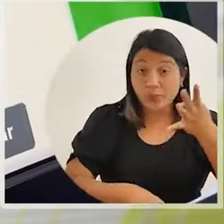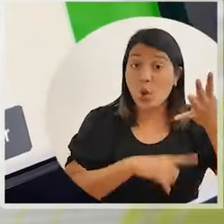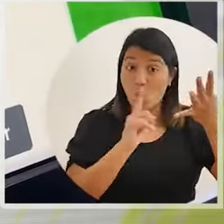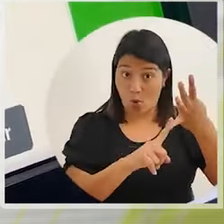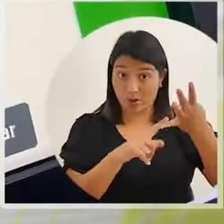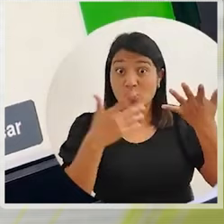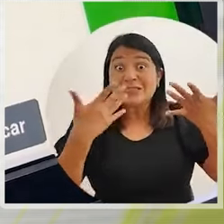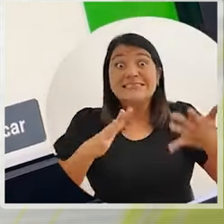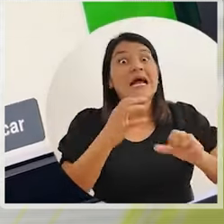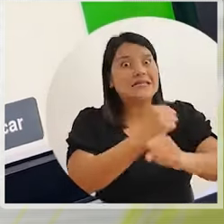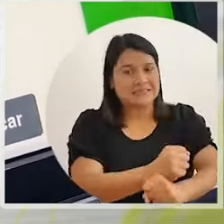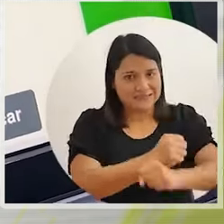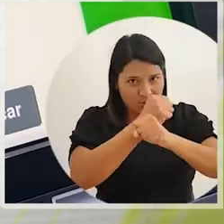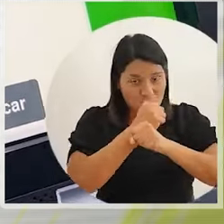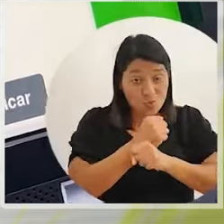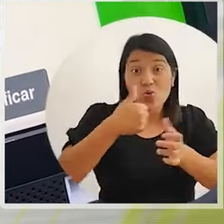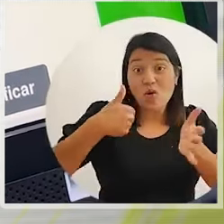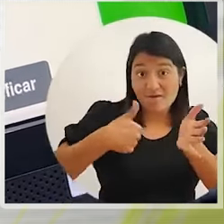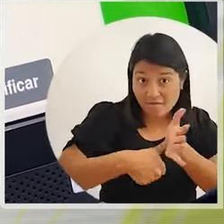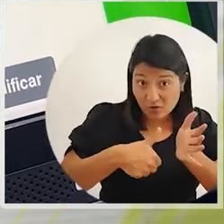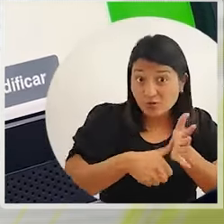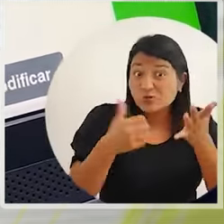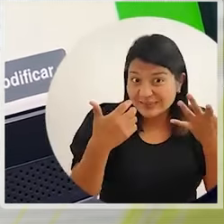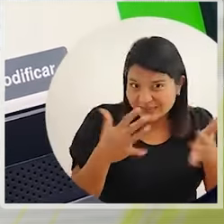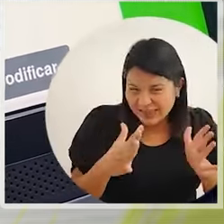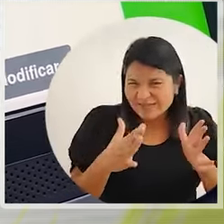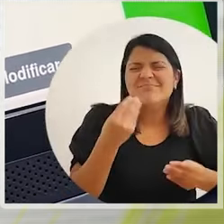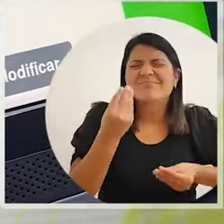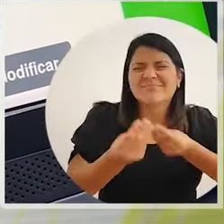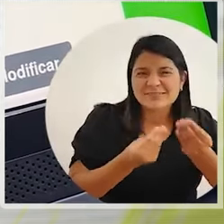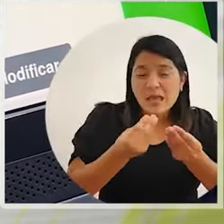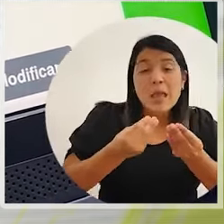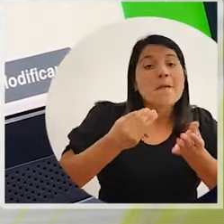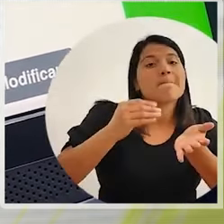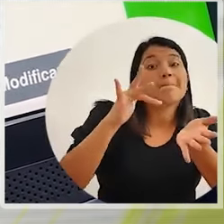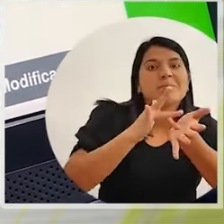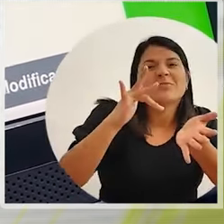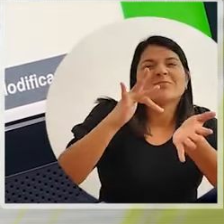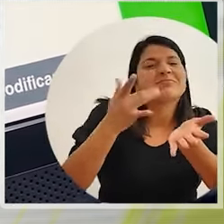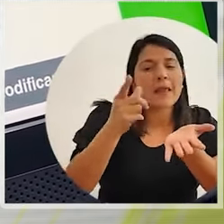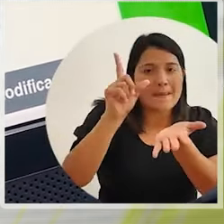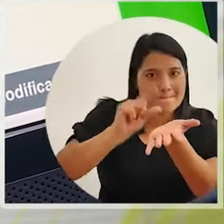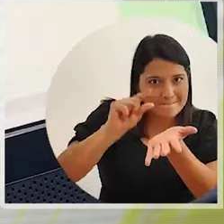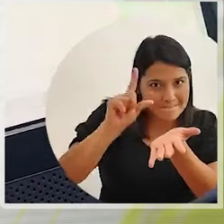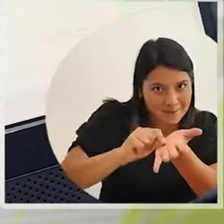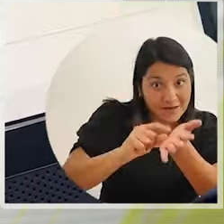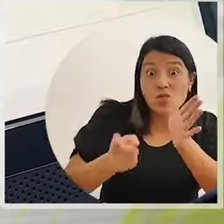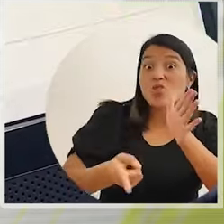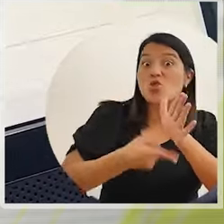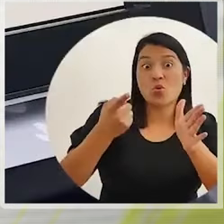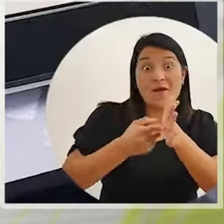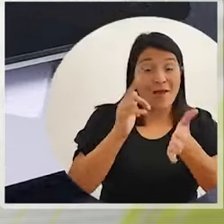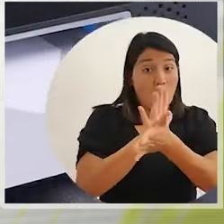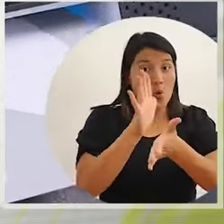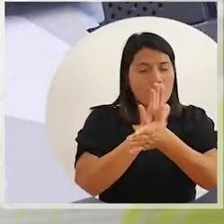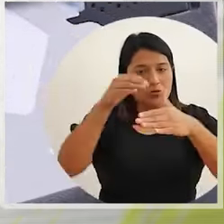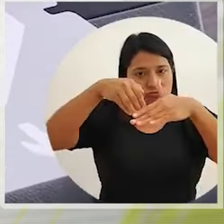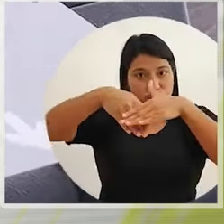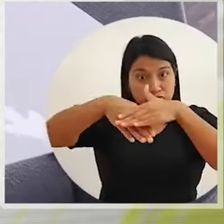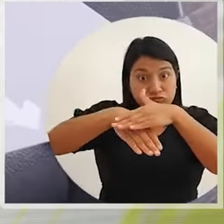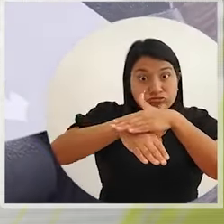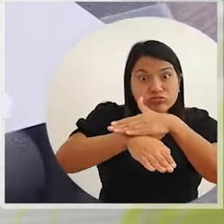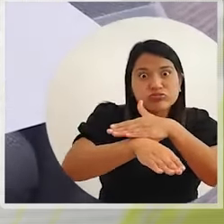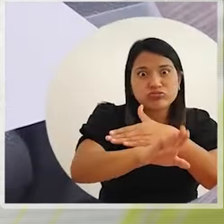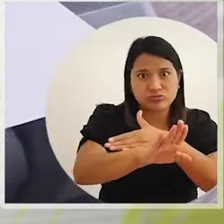horas también sabremos quiénes fueron los electos por estos 84 cantones que tiene el